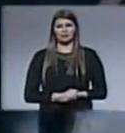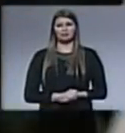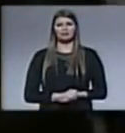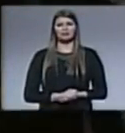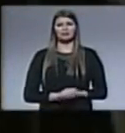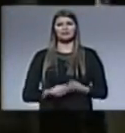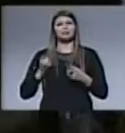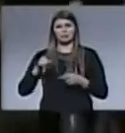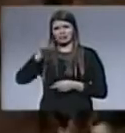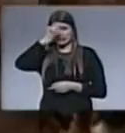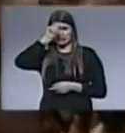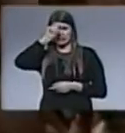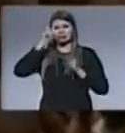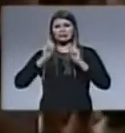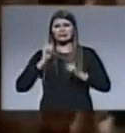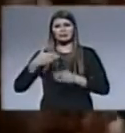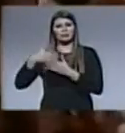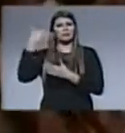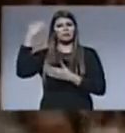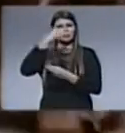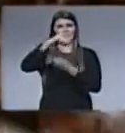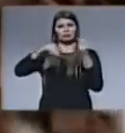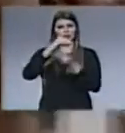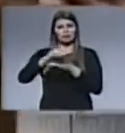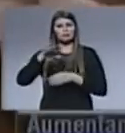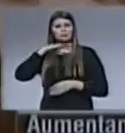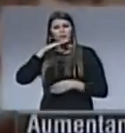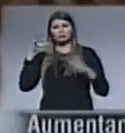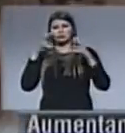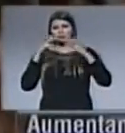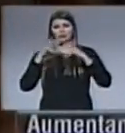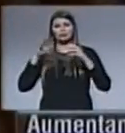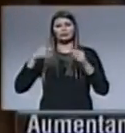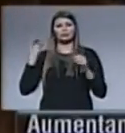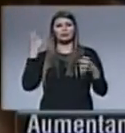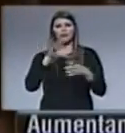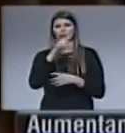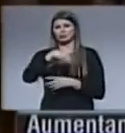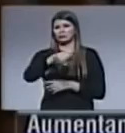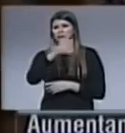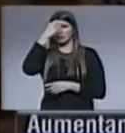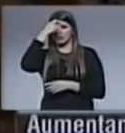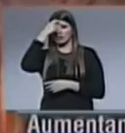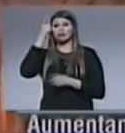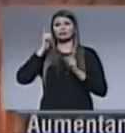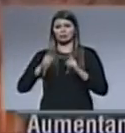Y en Egipto, la crisis político-social desata mayores agresiones contra los cristianos. En las últimas dos semanas,